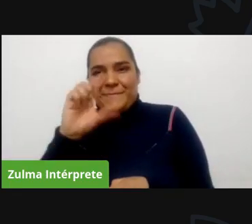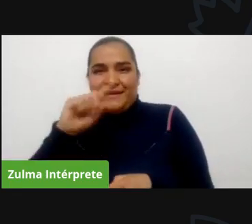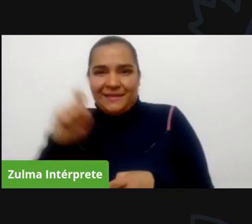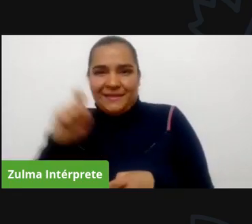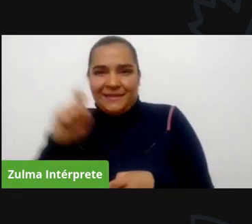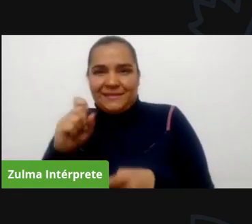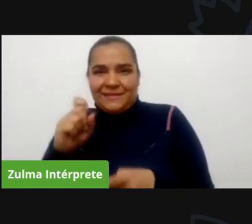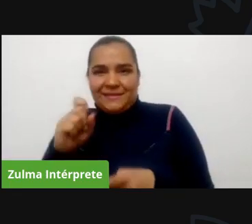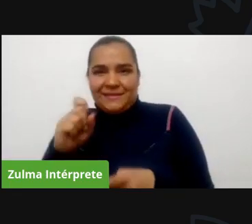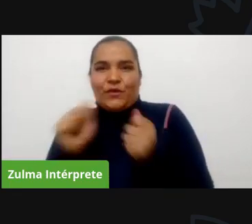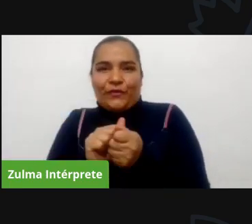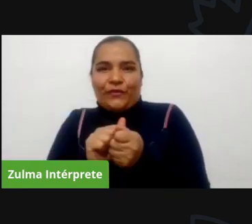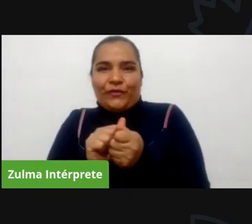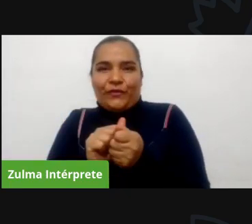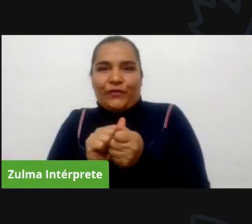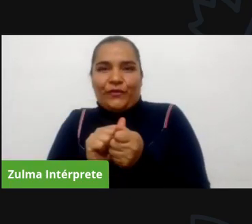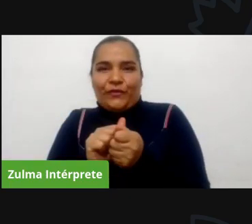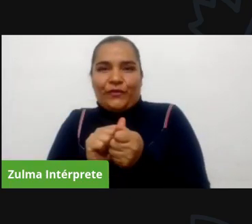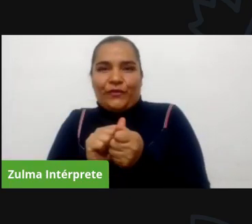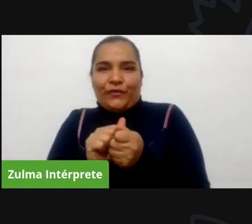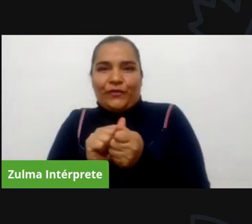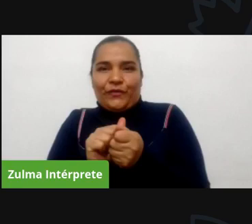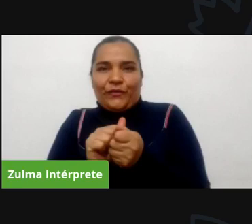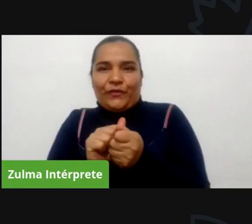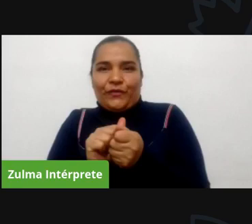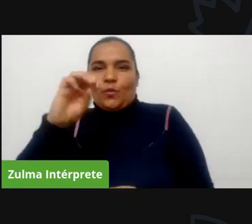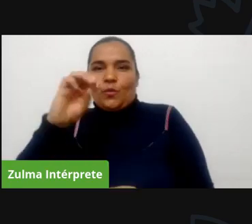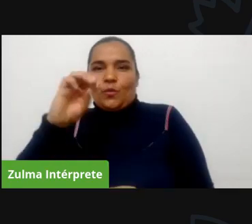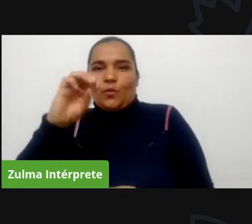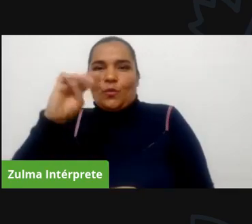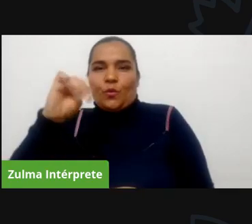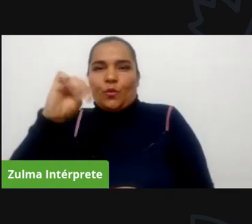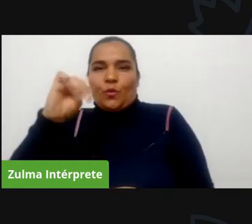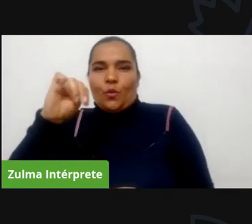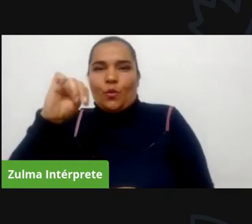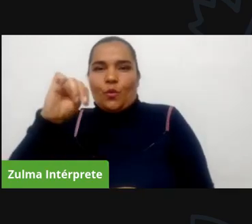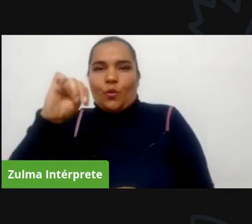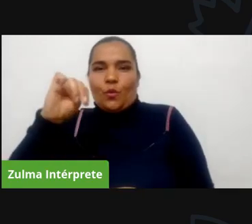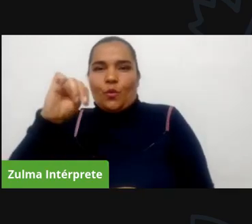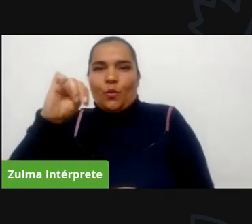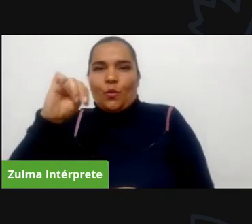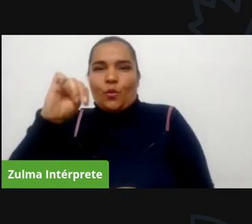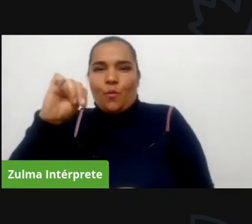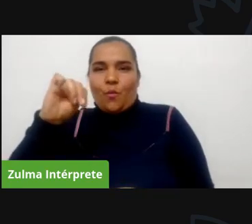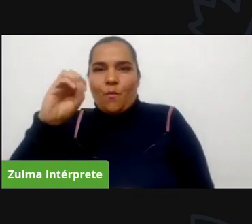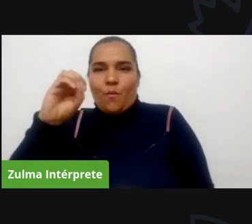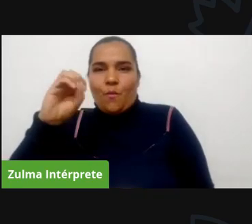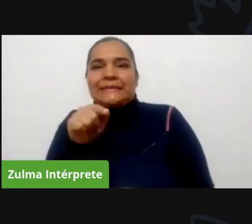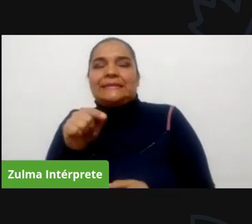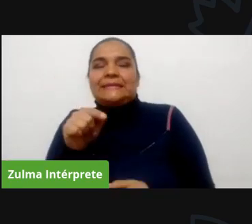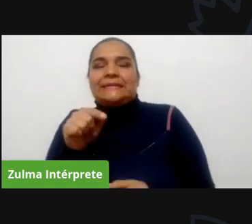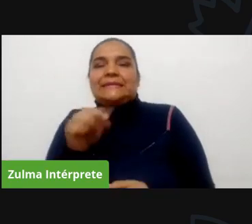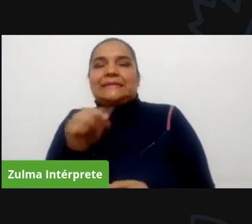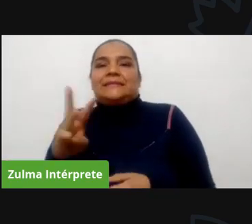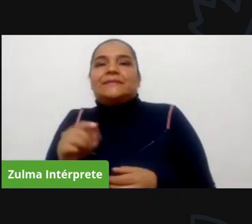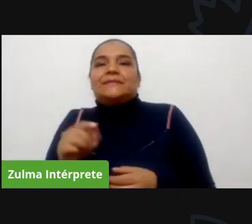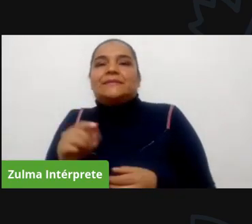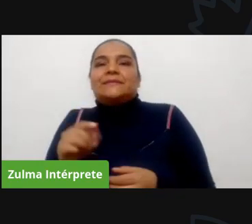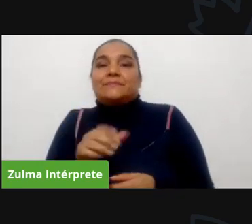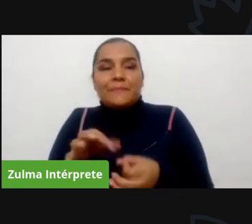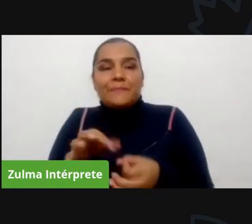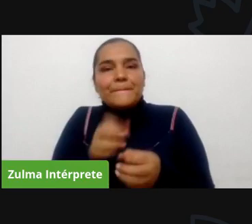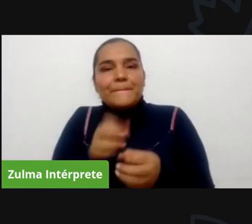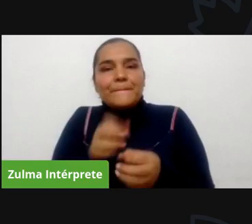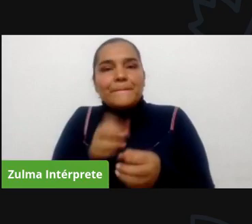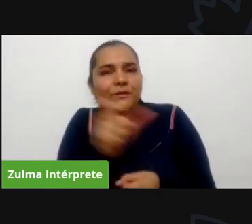local de vecinos que sean transparentes que sean informados pero por si acaso si hay